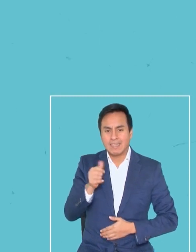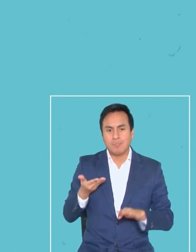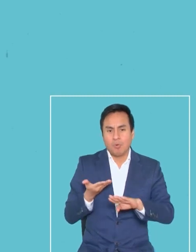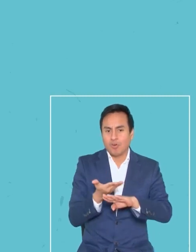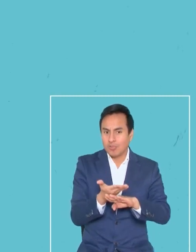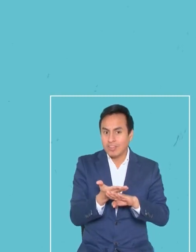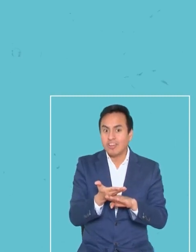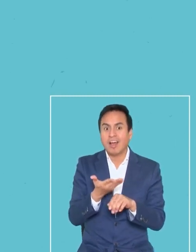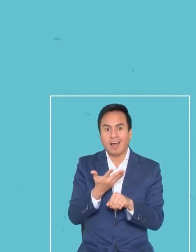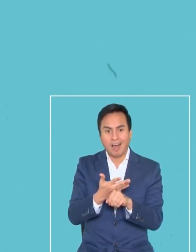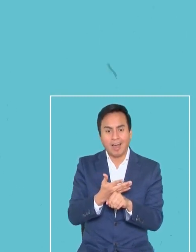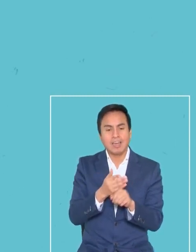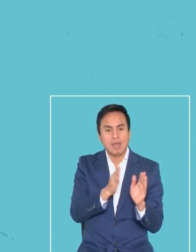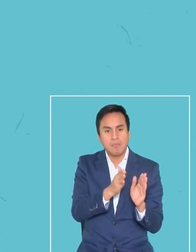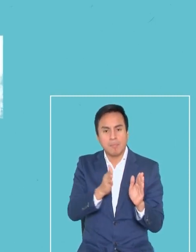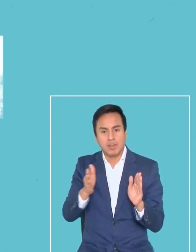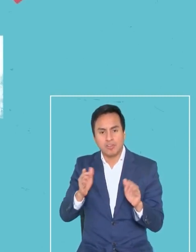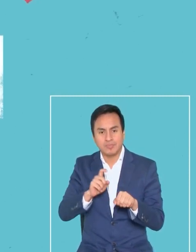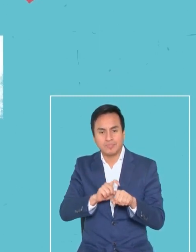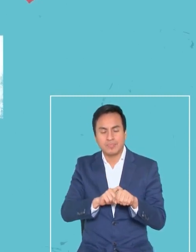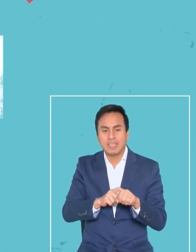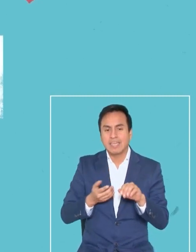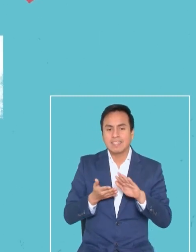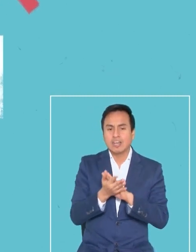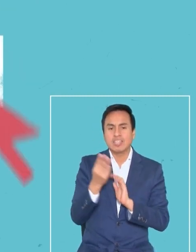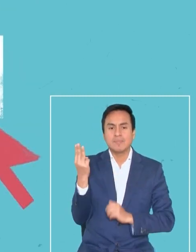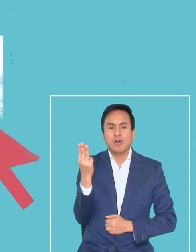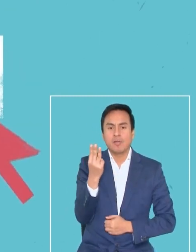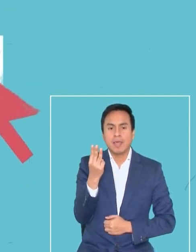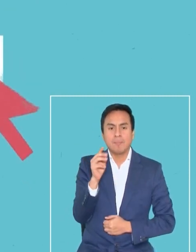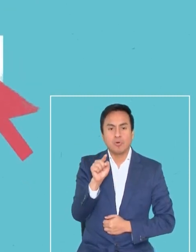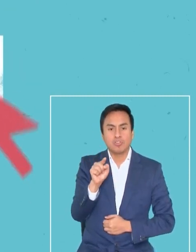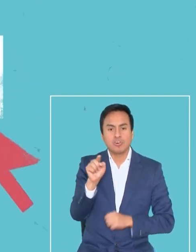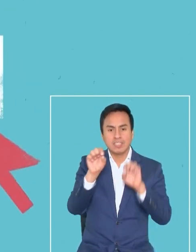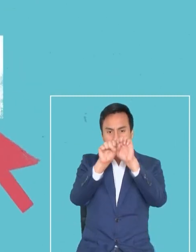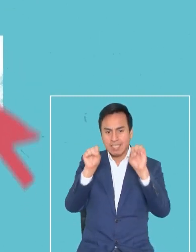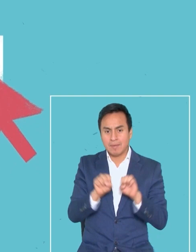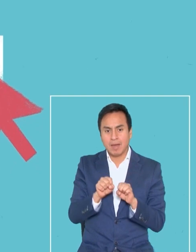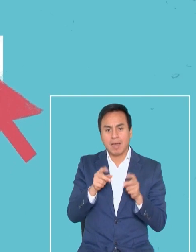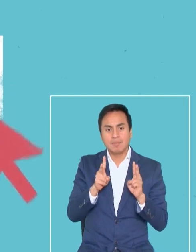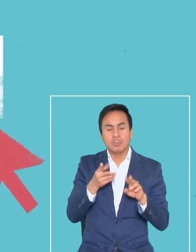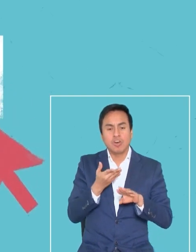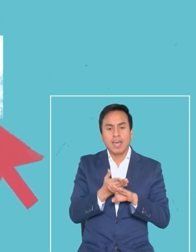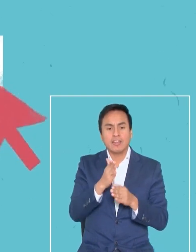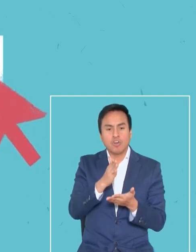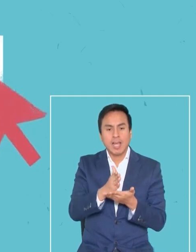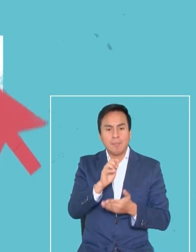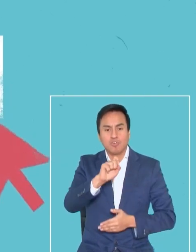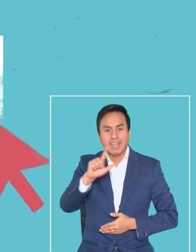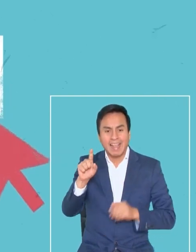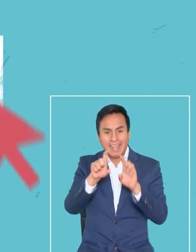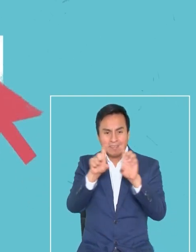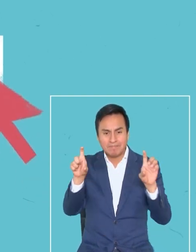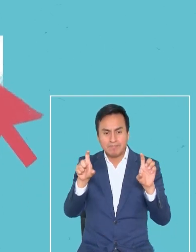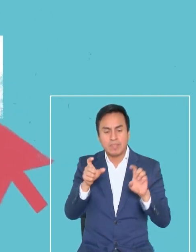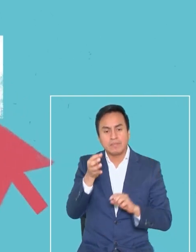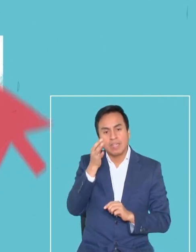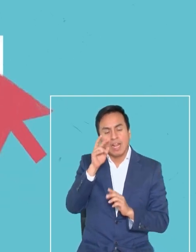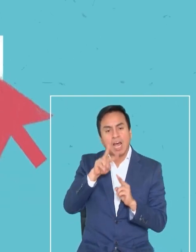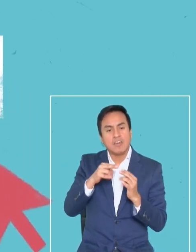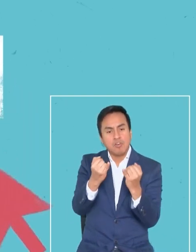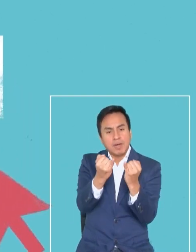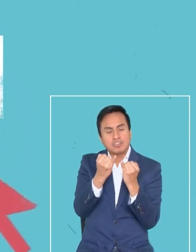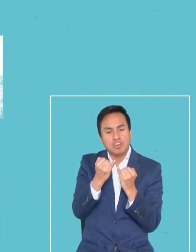.046 postulaciones en ambos periodos. Ingresando a www.sistemadadmisionescolar.cl